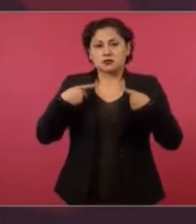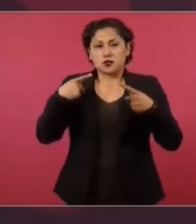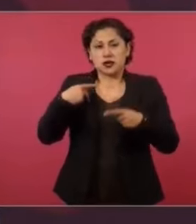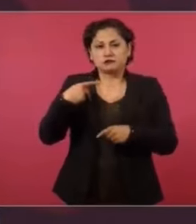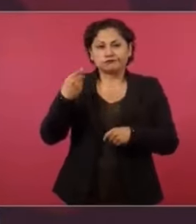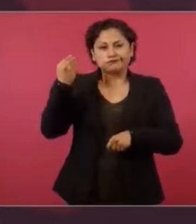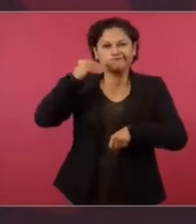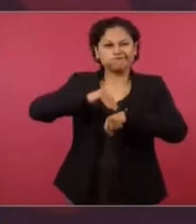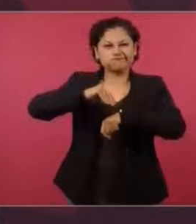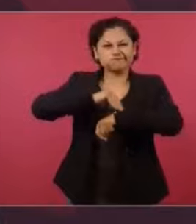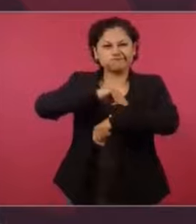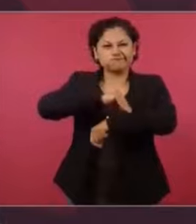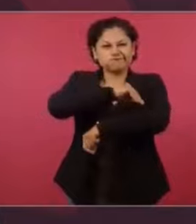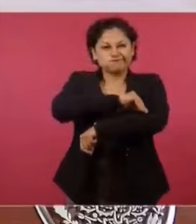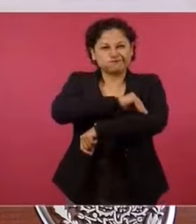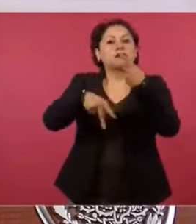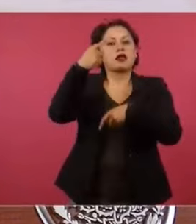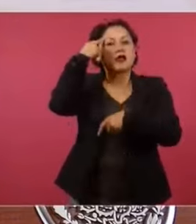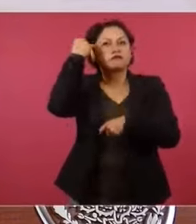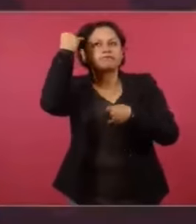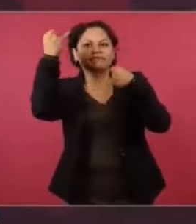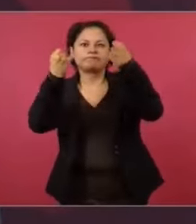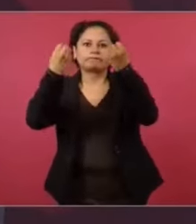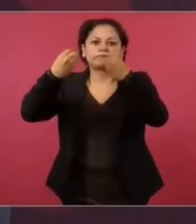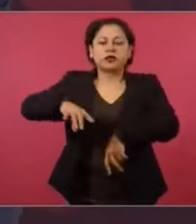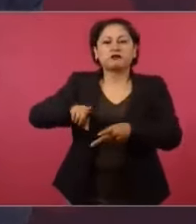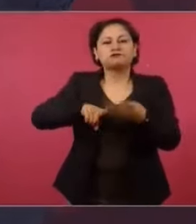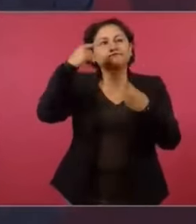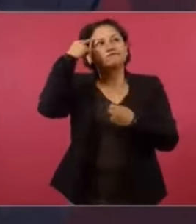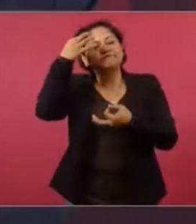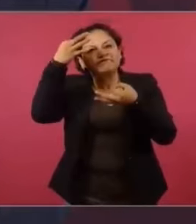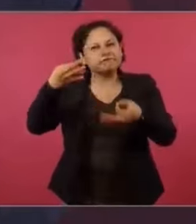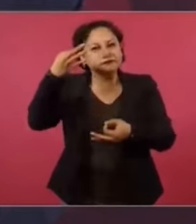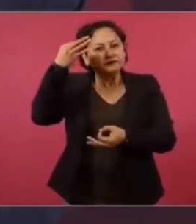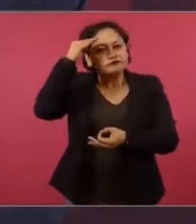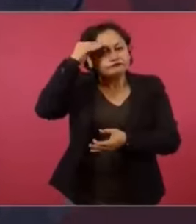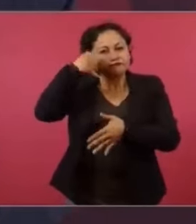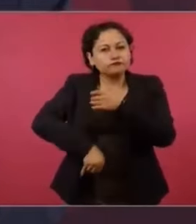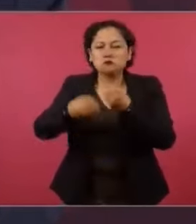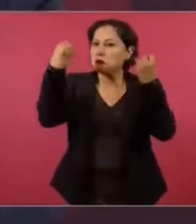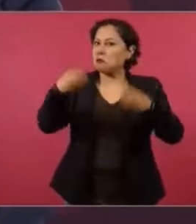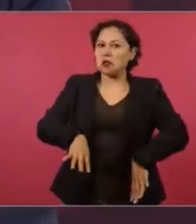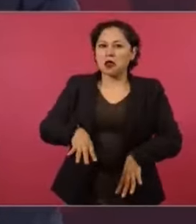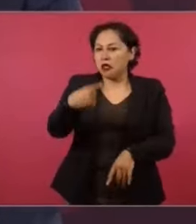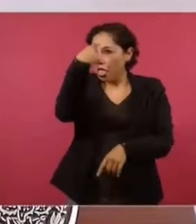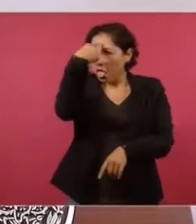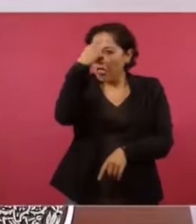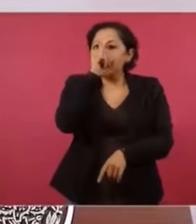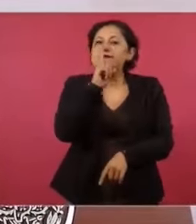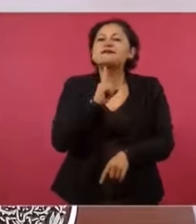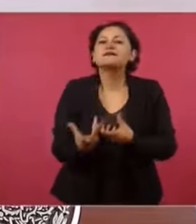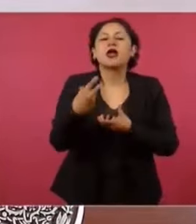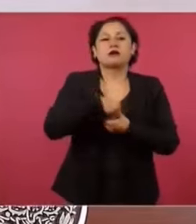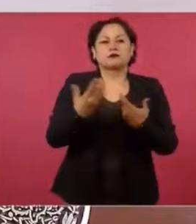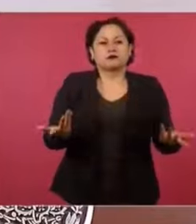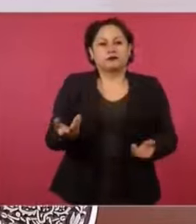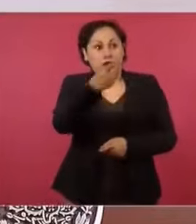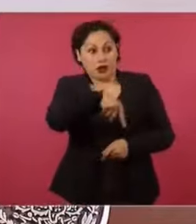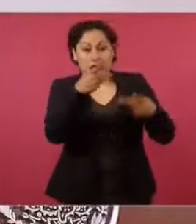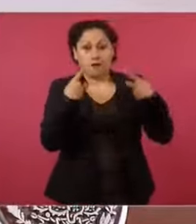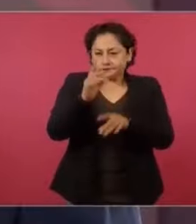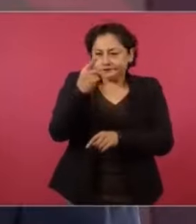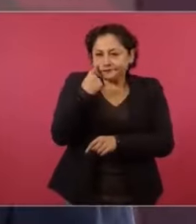imaginación, pierde el talento, pierde todo, entonces pensaron de que podíamos seguir haciendo el periodismo de siempre,